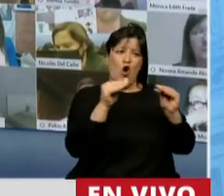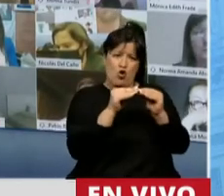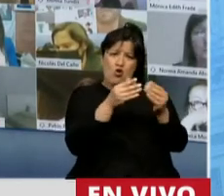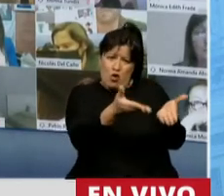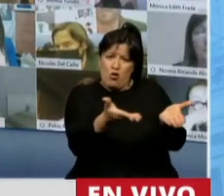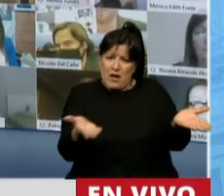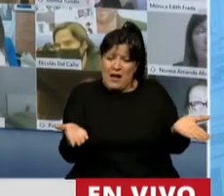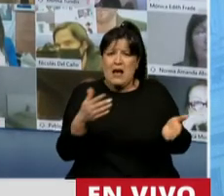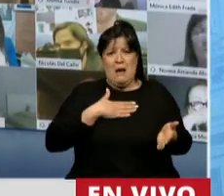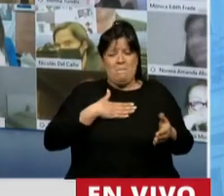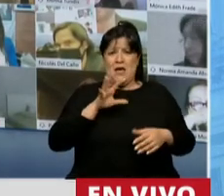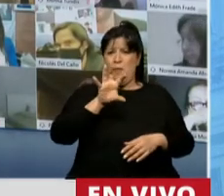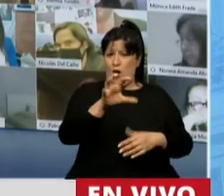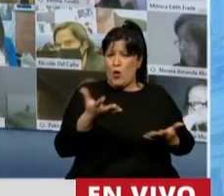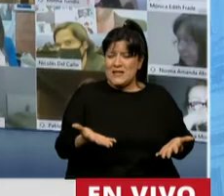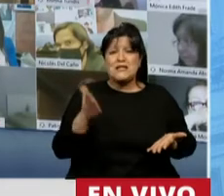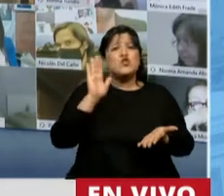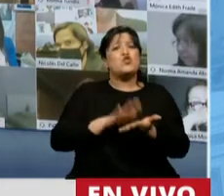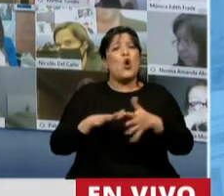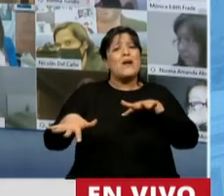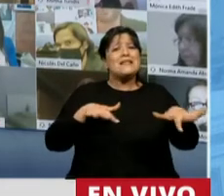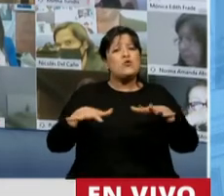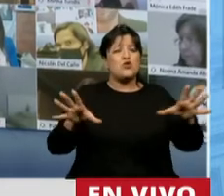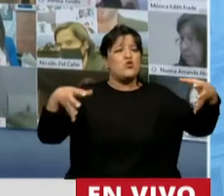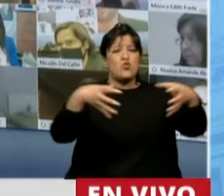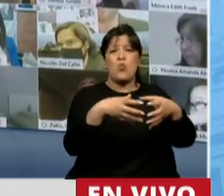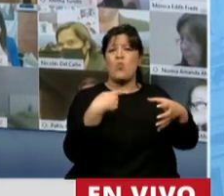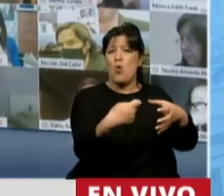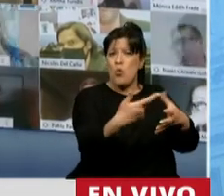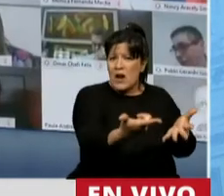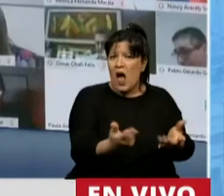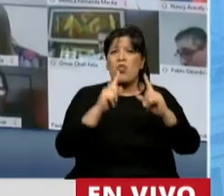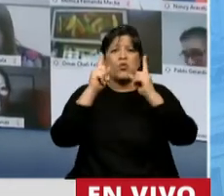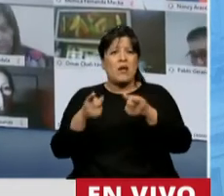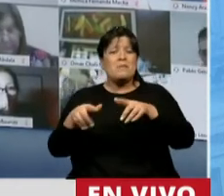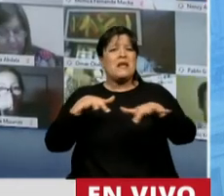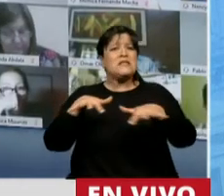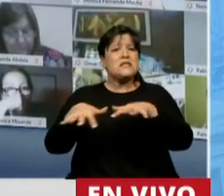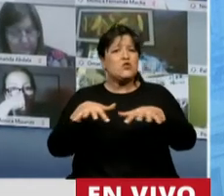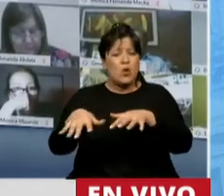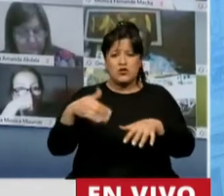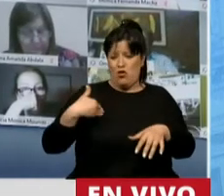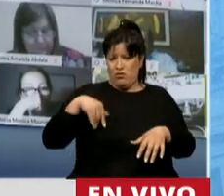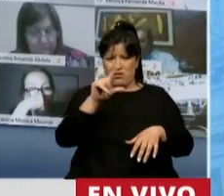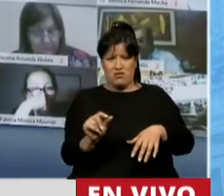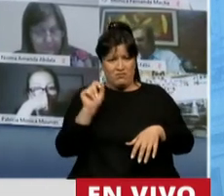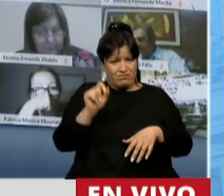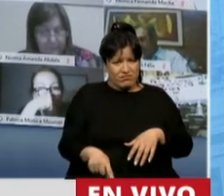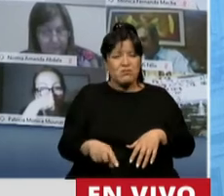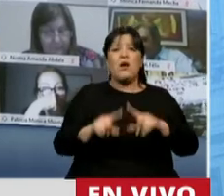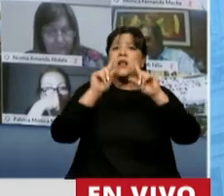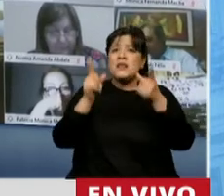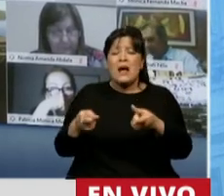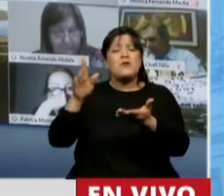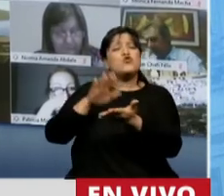de mi provincia en relación a la situación de los jubilados, en relación a la situación de la Argentina, y en relación